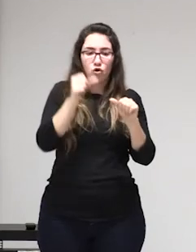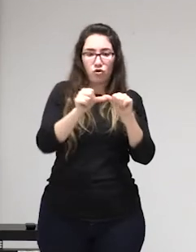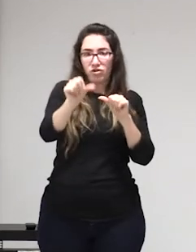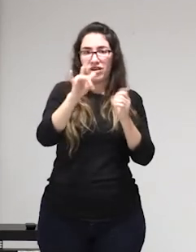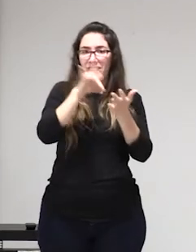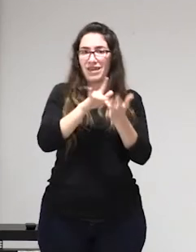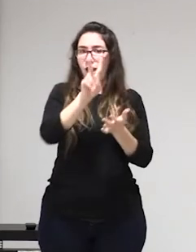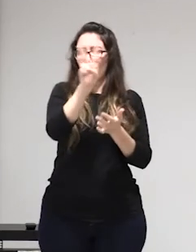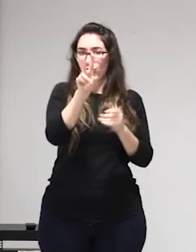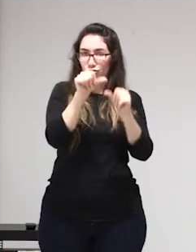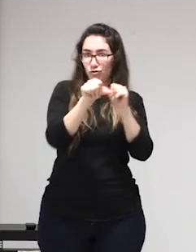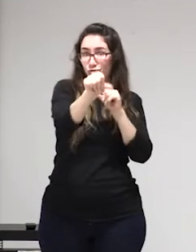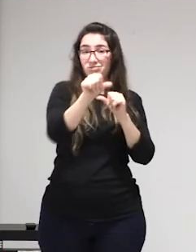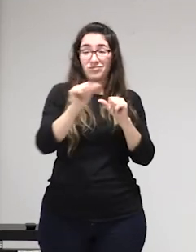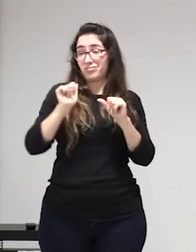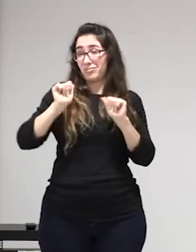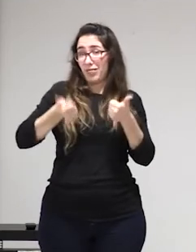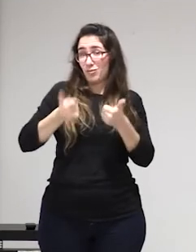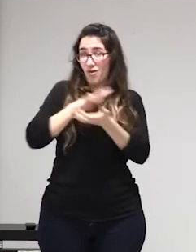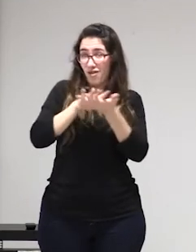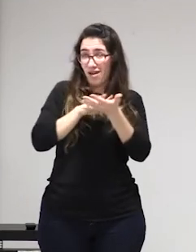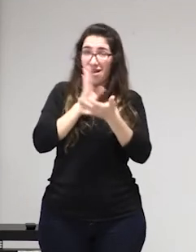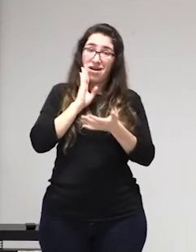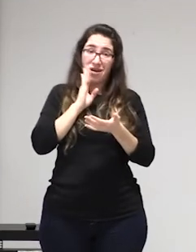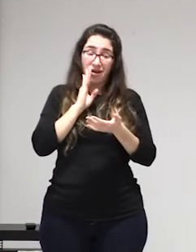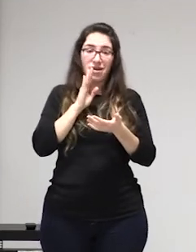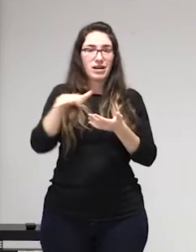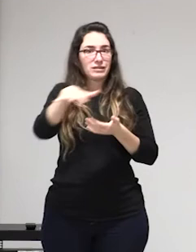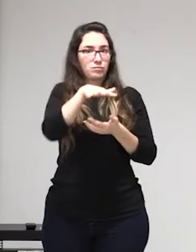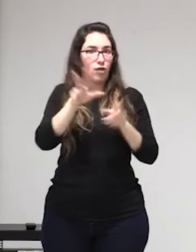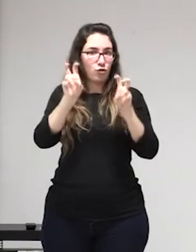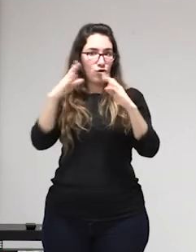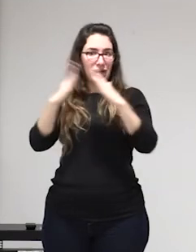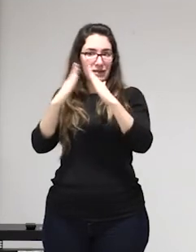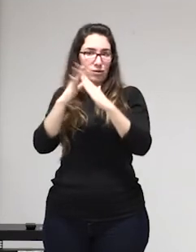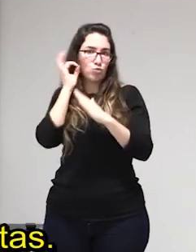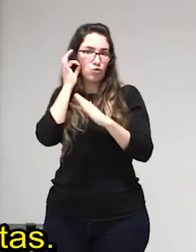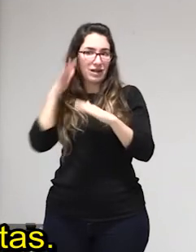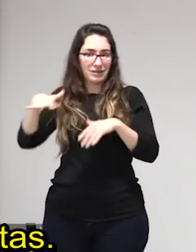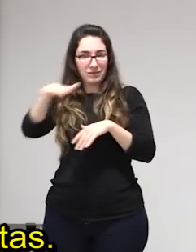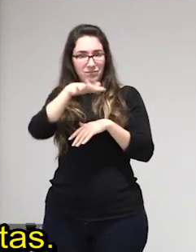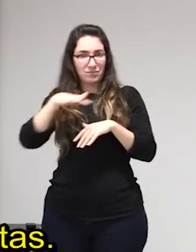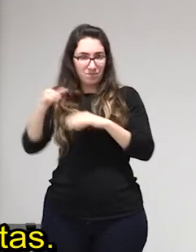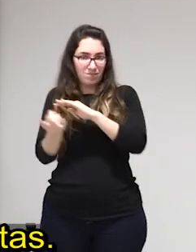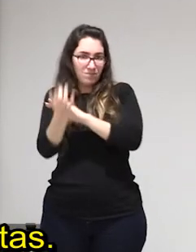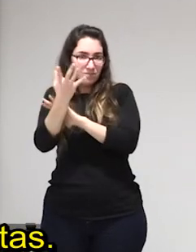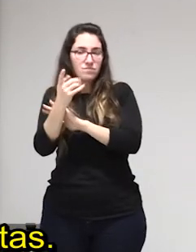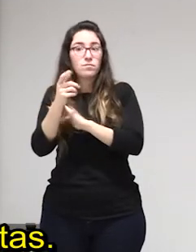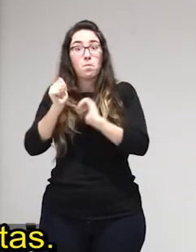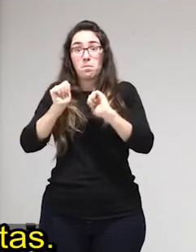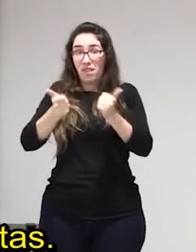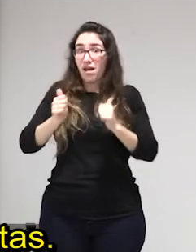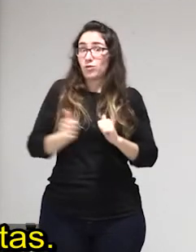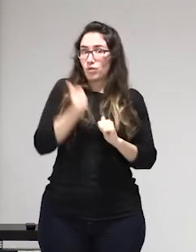pero de acuerdo entonces pues esto es todo bueno vamos a dar paso a